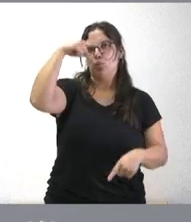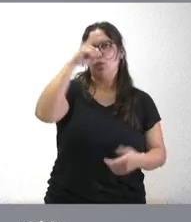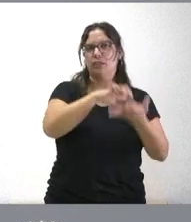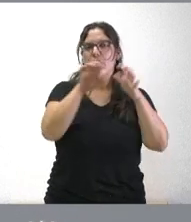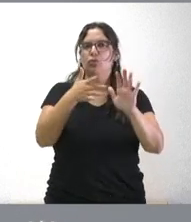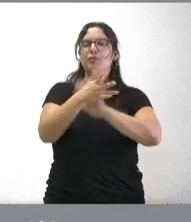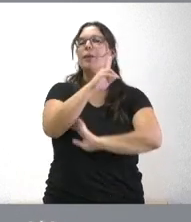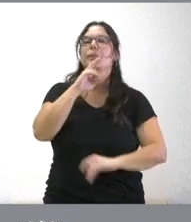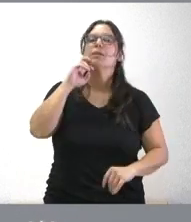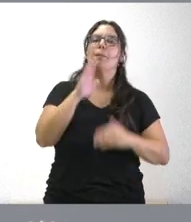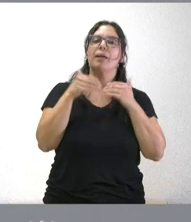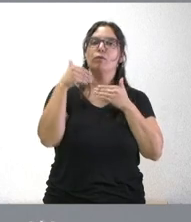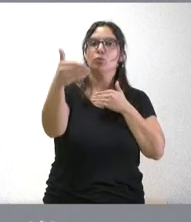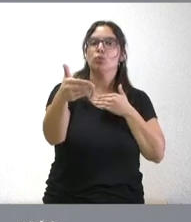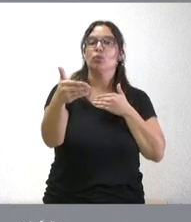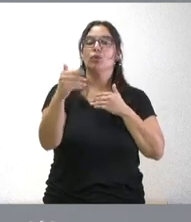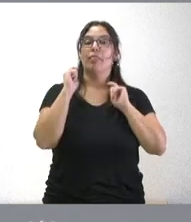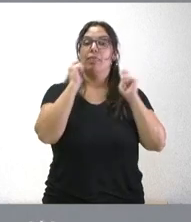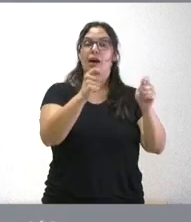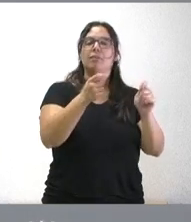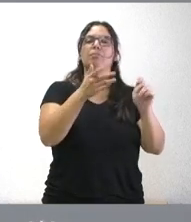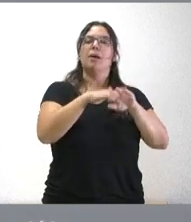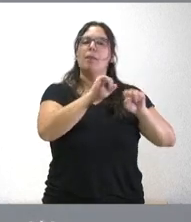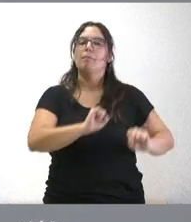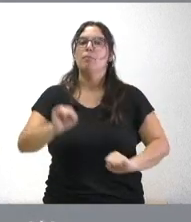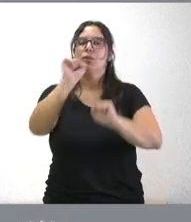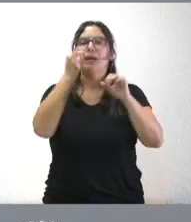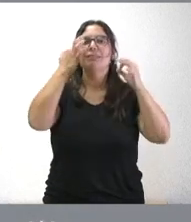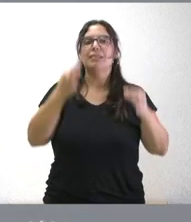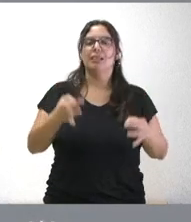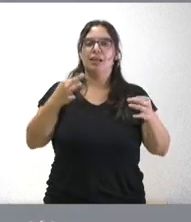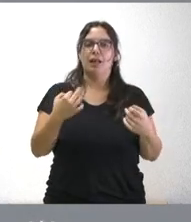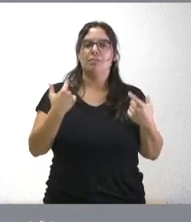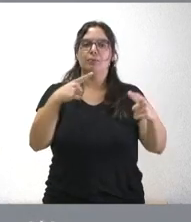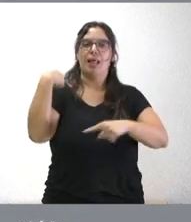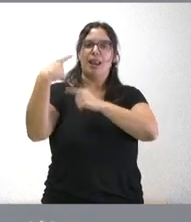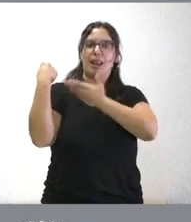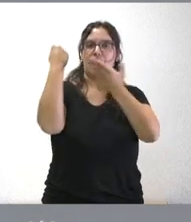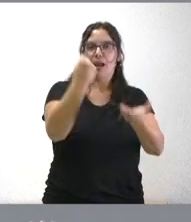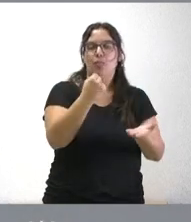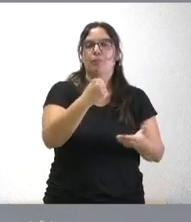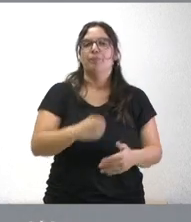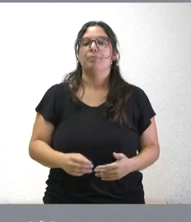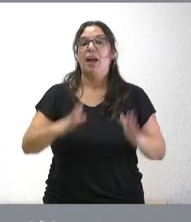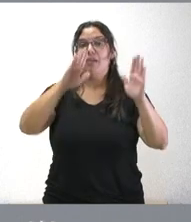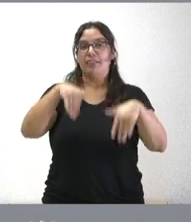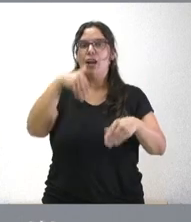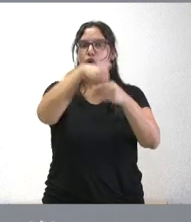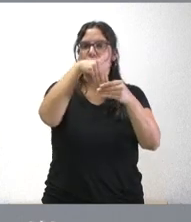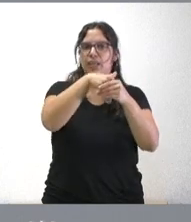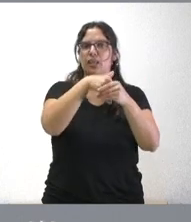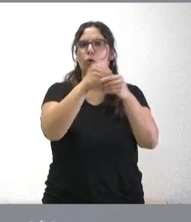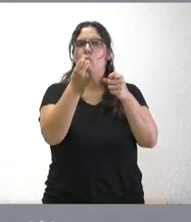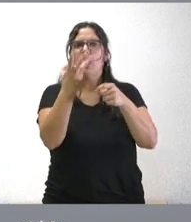preservar para el futuro con esta declaración se protege y garantiza la unidad del legado tienen ustedes al final el contenido del número